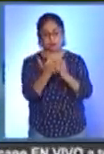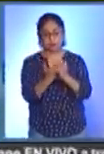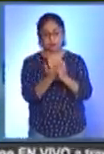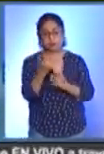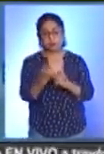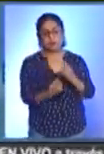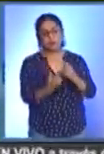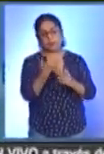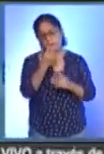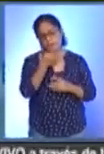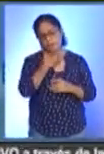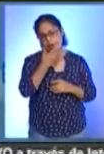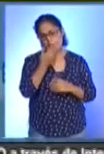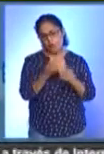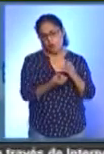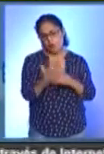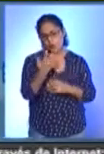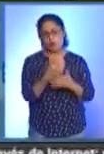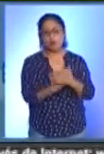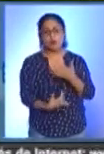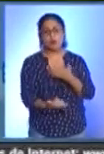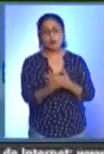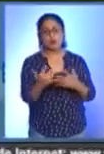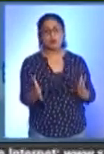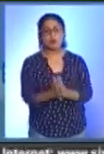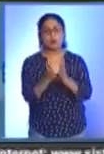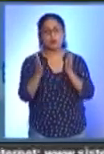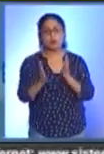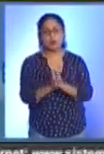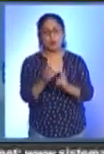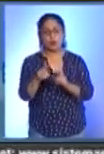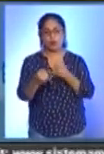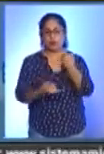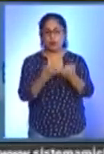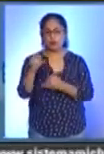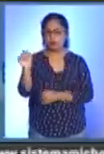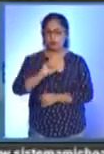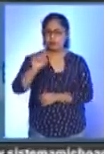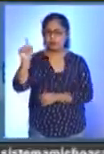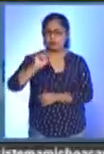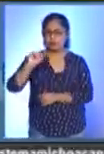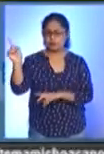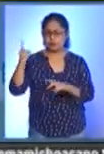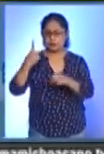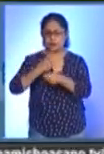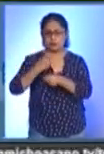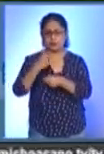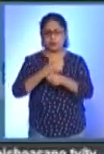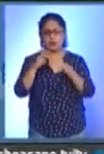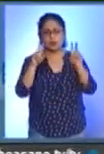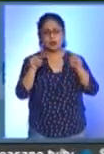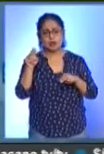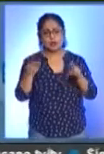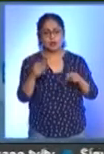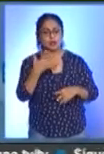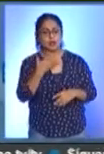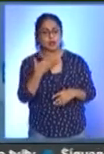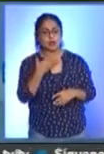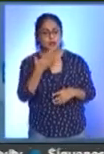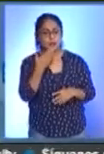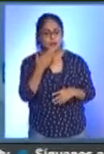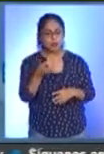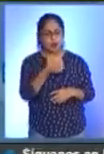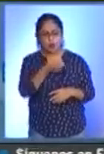proyecto que ya está listo para arrancar competencia, pues se conforma un grupo de jugadores de primer nivel y conocimiento de la división, además de que cuenta con una base